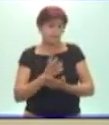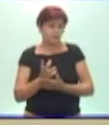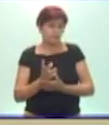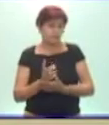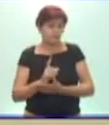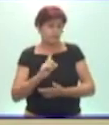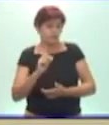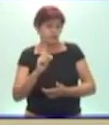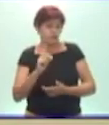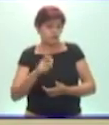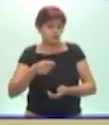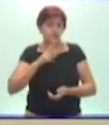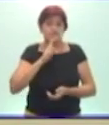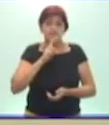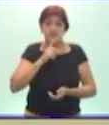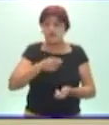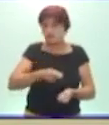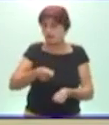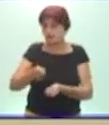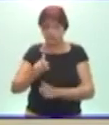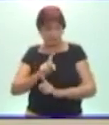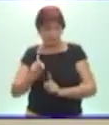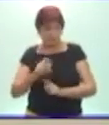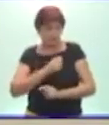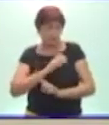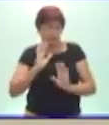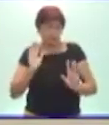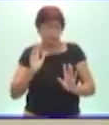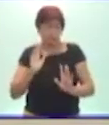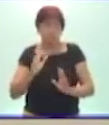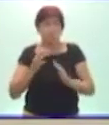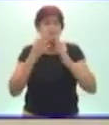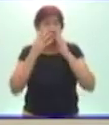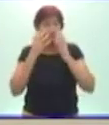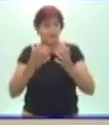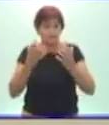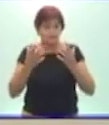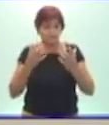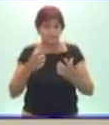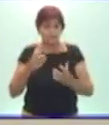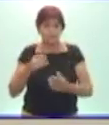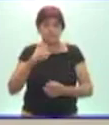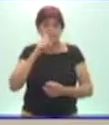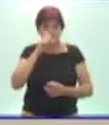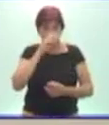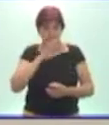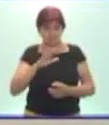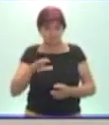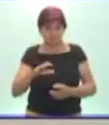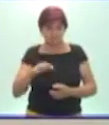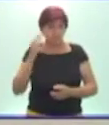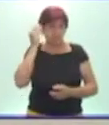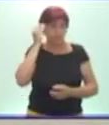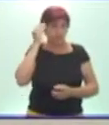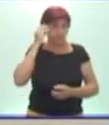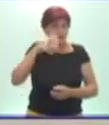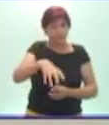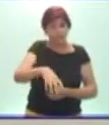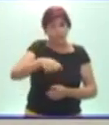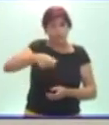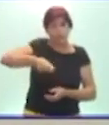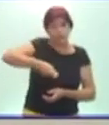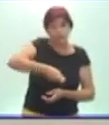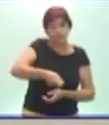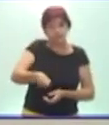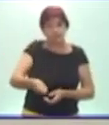hacer, no es hacer la actividad por hacer, no. Es importante que el niño aprenda a coger la regadera, que